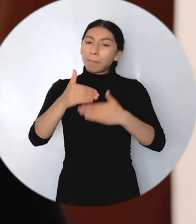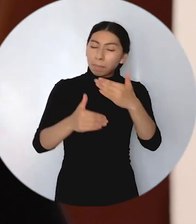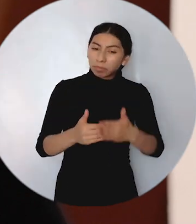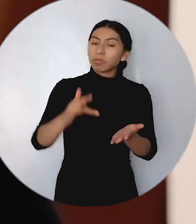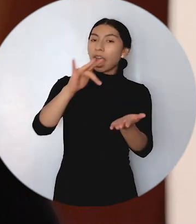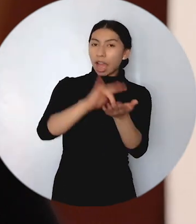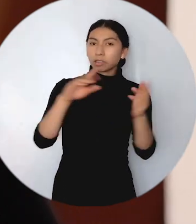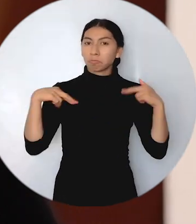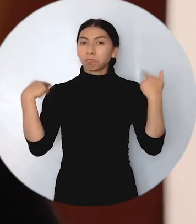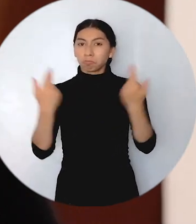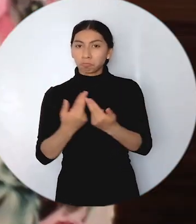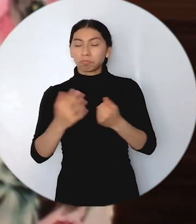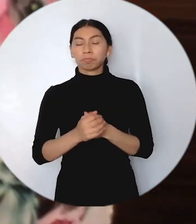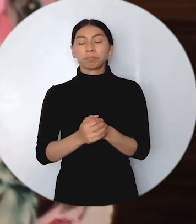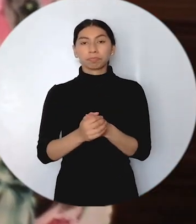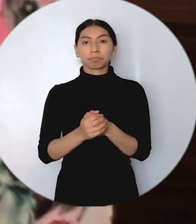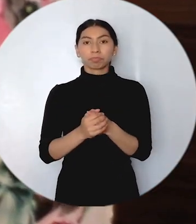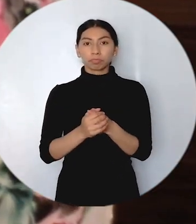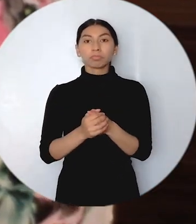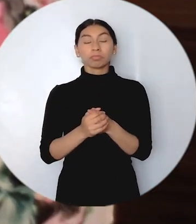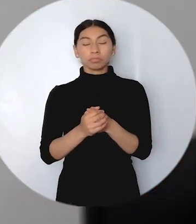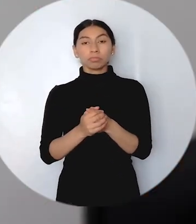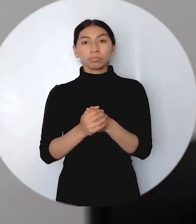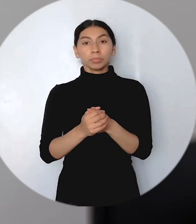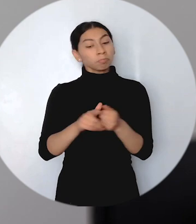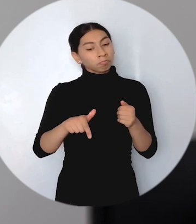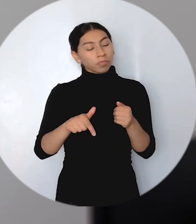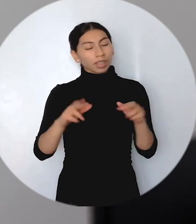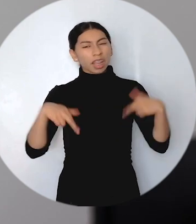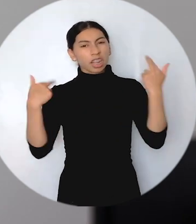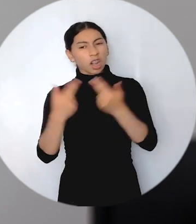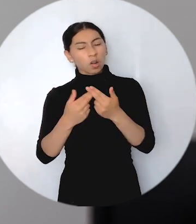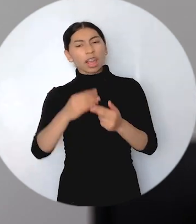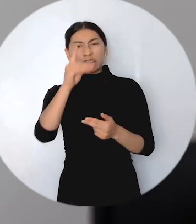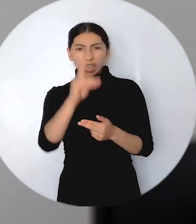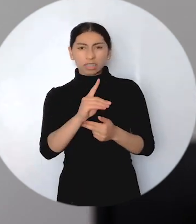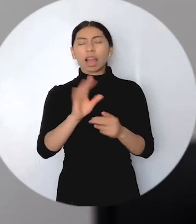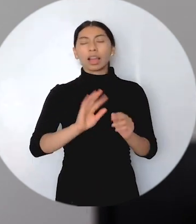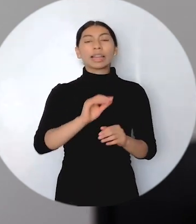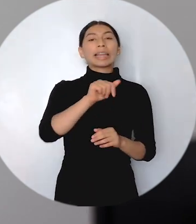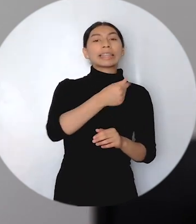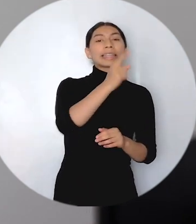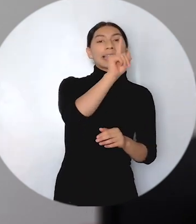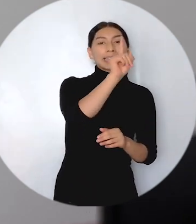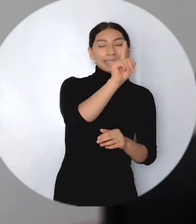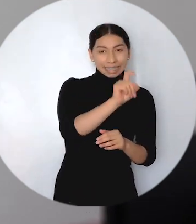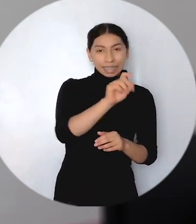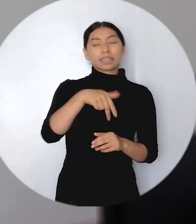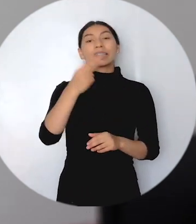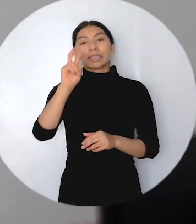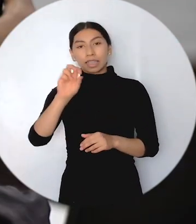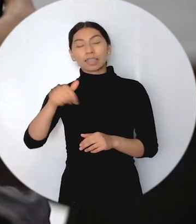progresiva nuestras jornadas presenciales. Durante el encuentro, se definió que los días 16, 17 y